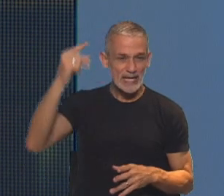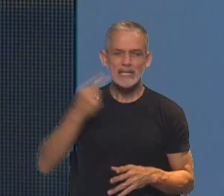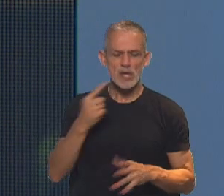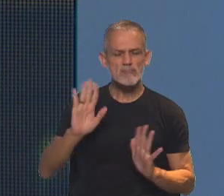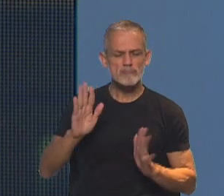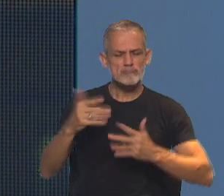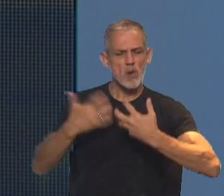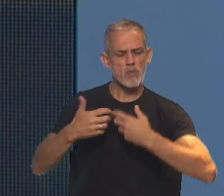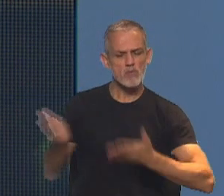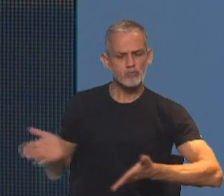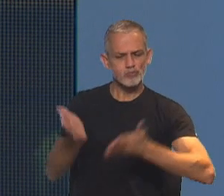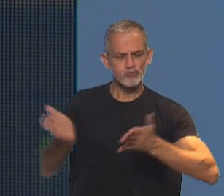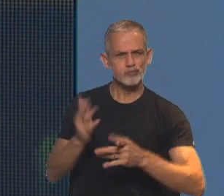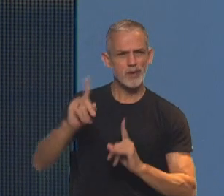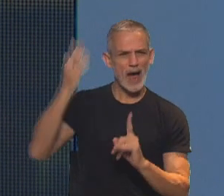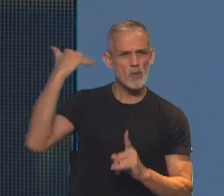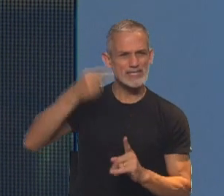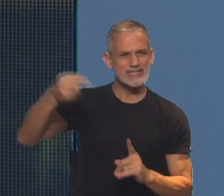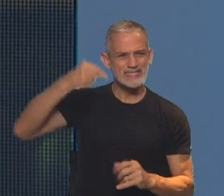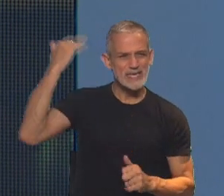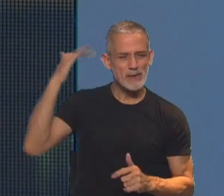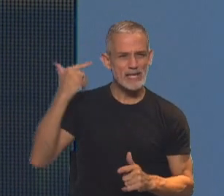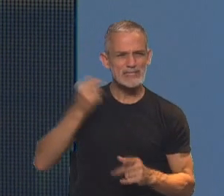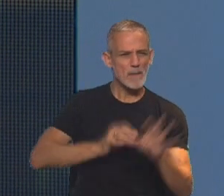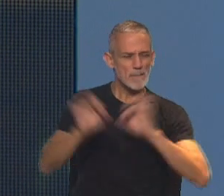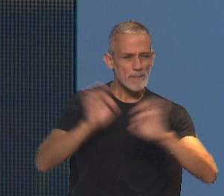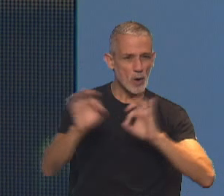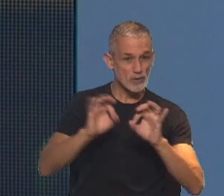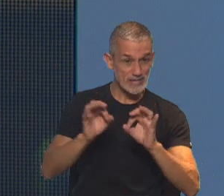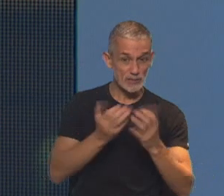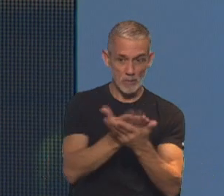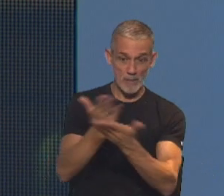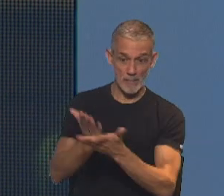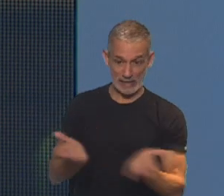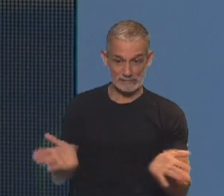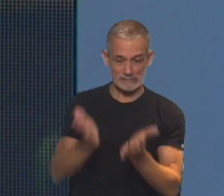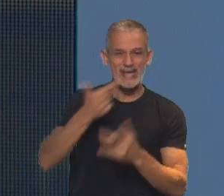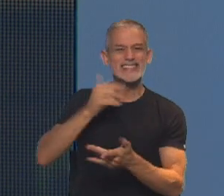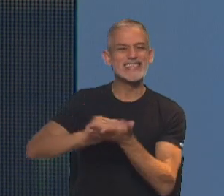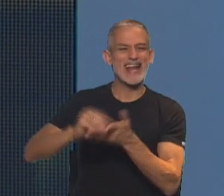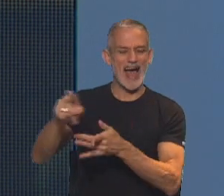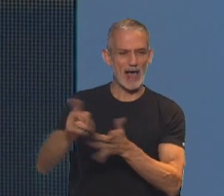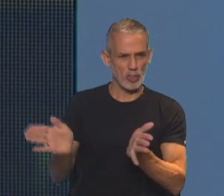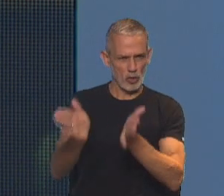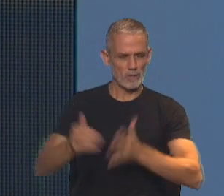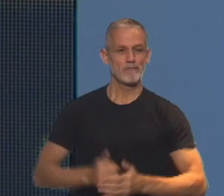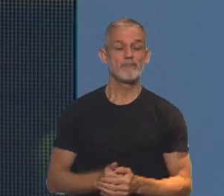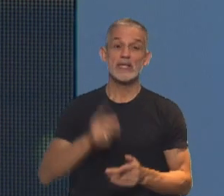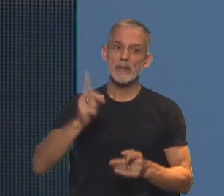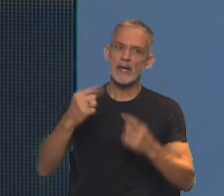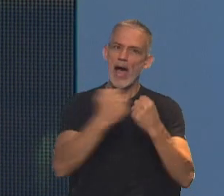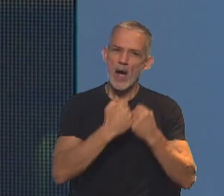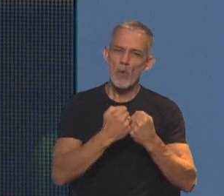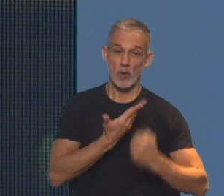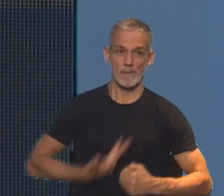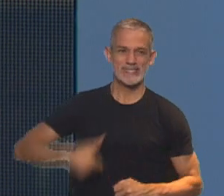motorizó hace algunas semanas los proyectos que ya estaban presentados en el Senado Nacional, y además hay acuerdo con